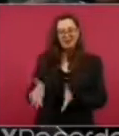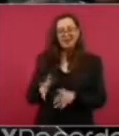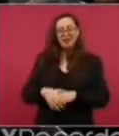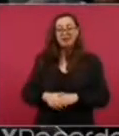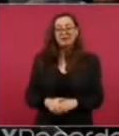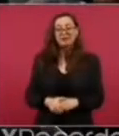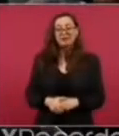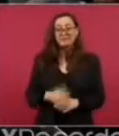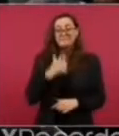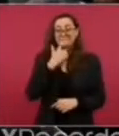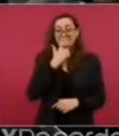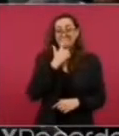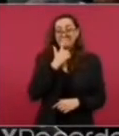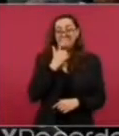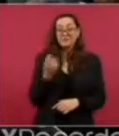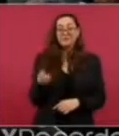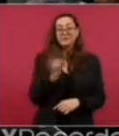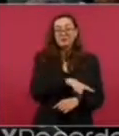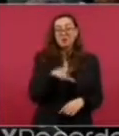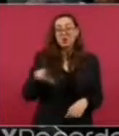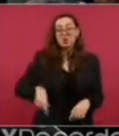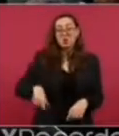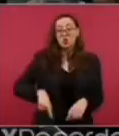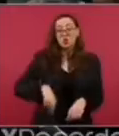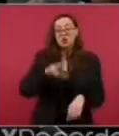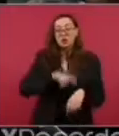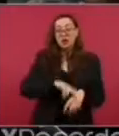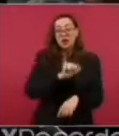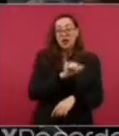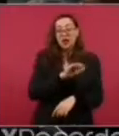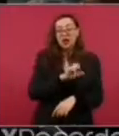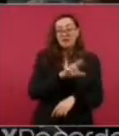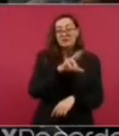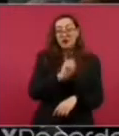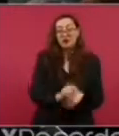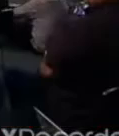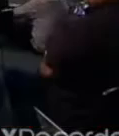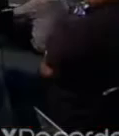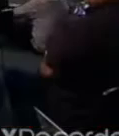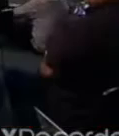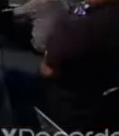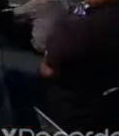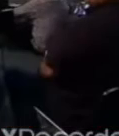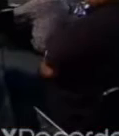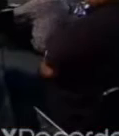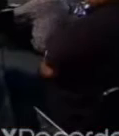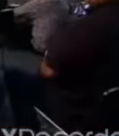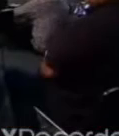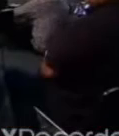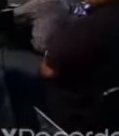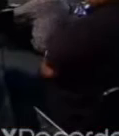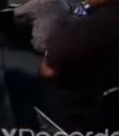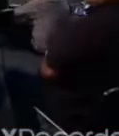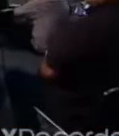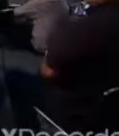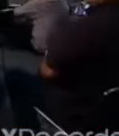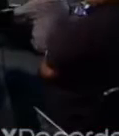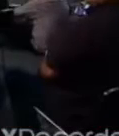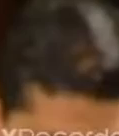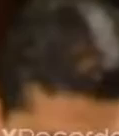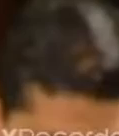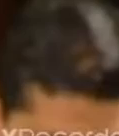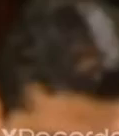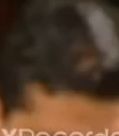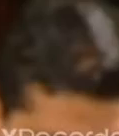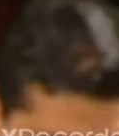con Enrique Alparo, gobernador de Jalisco, pues, el problema fue porque Padilla, pues, dos ambiciosos, llegó a